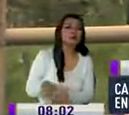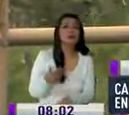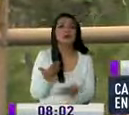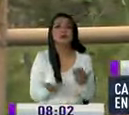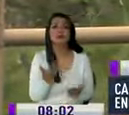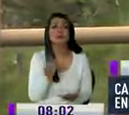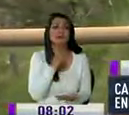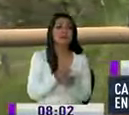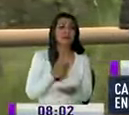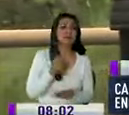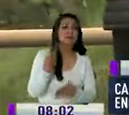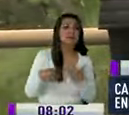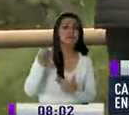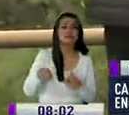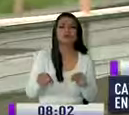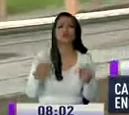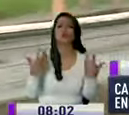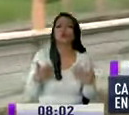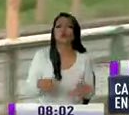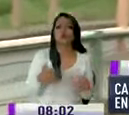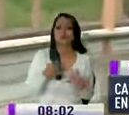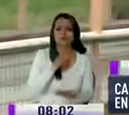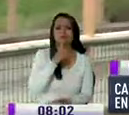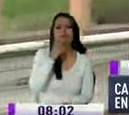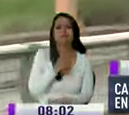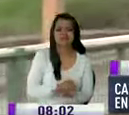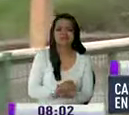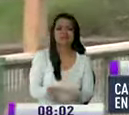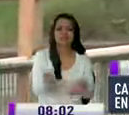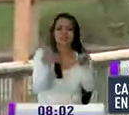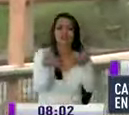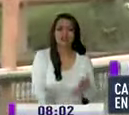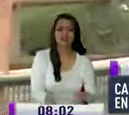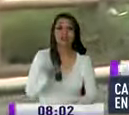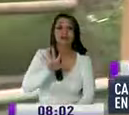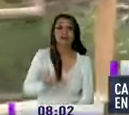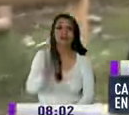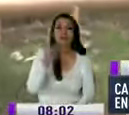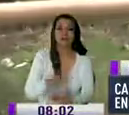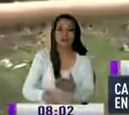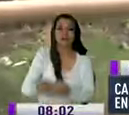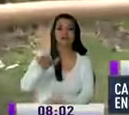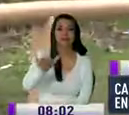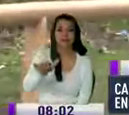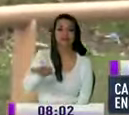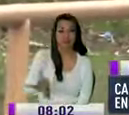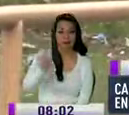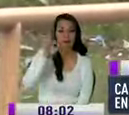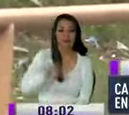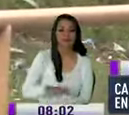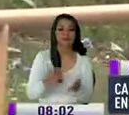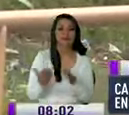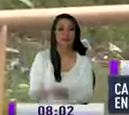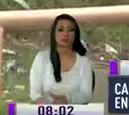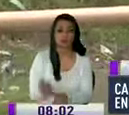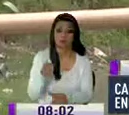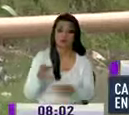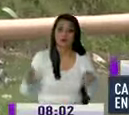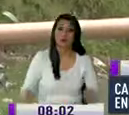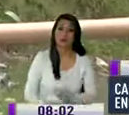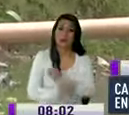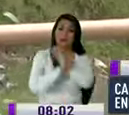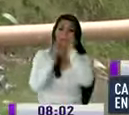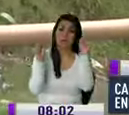esperanza que no se trate de la misma joven, pero la realidad era otra, la poca esperanza que de pronto se fue de amanecida en sus